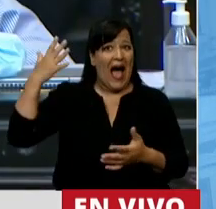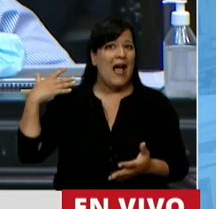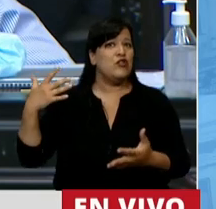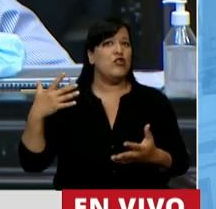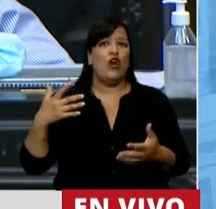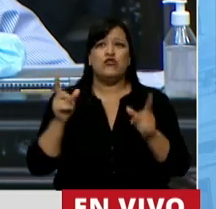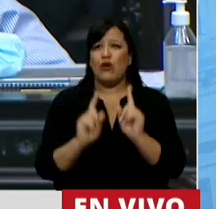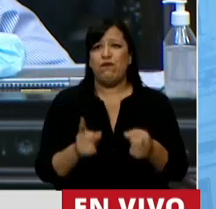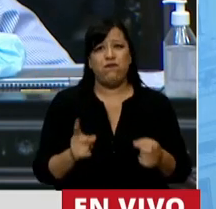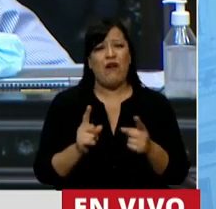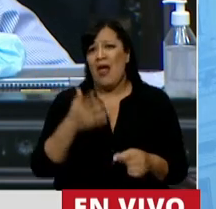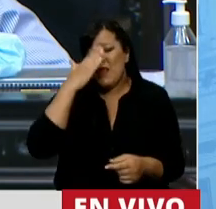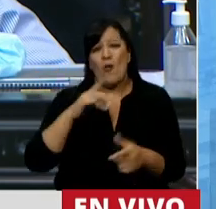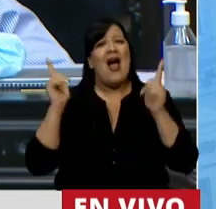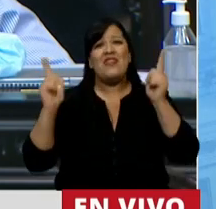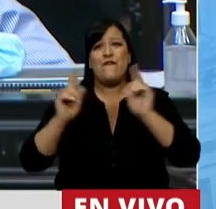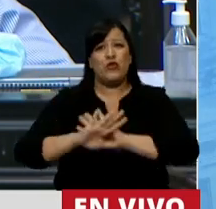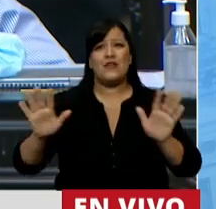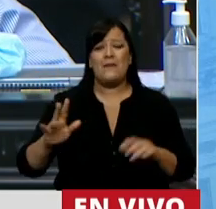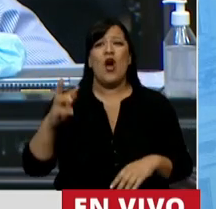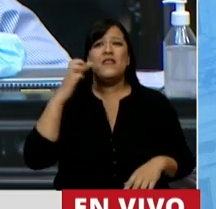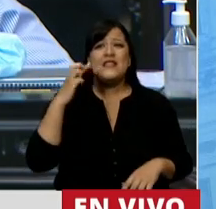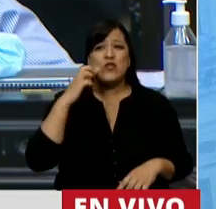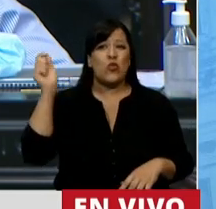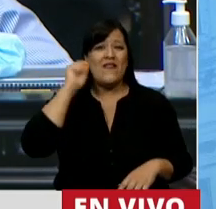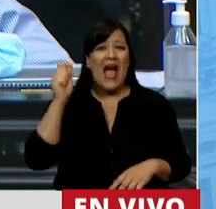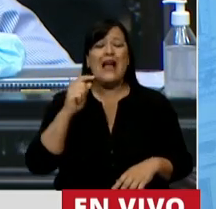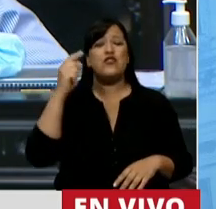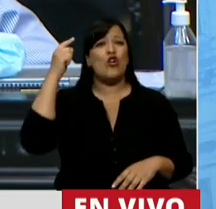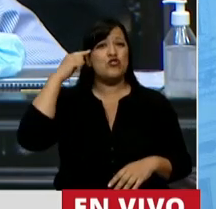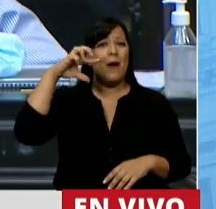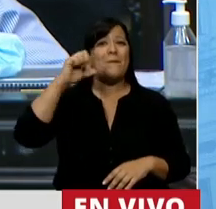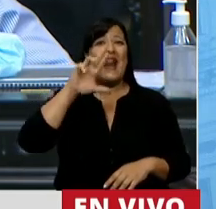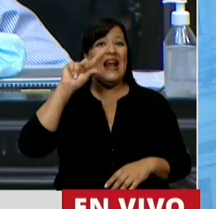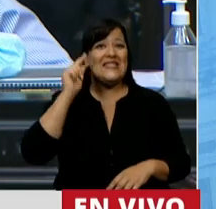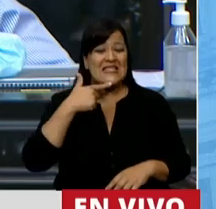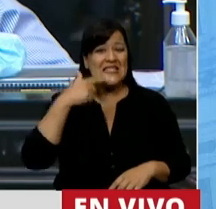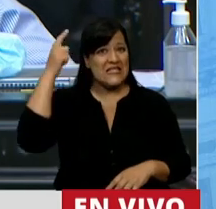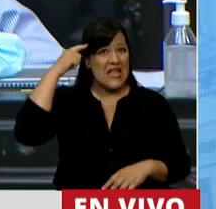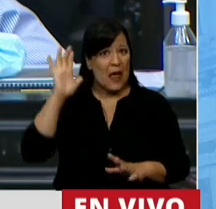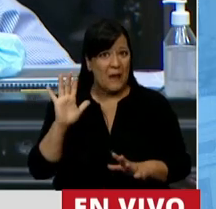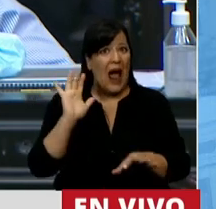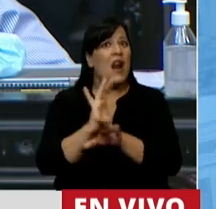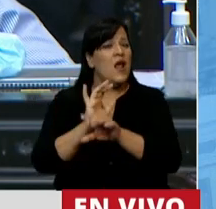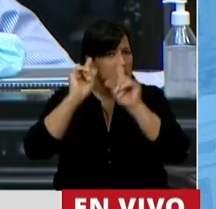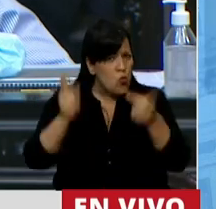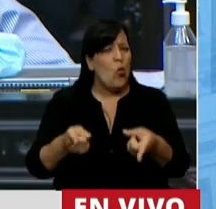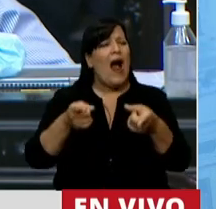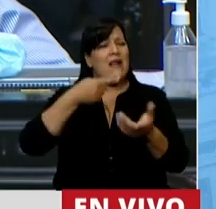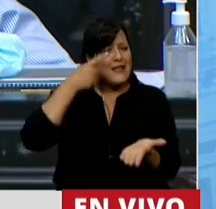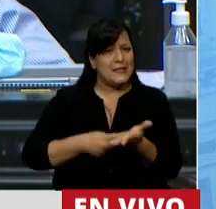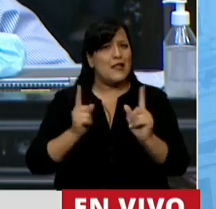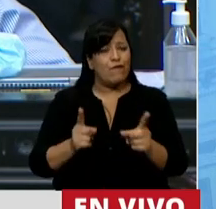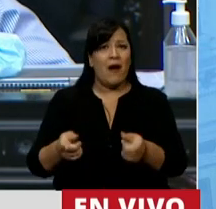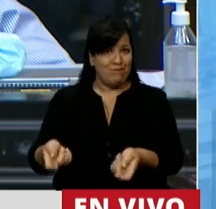la disfrutamos. Hace 19 años tenemos una hija con parálisis cerebral, pero la disfrutamos, es un regalo. Nos